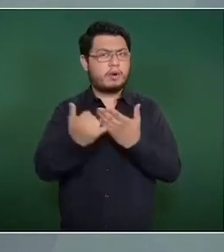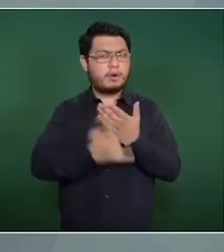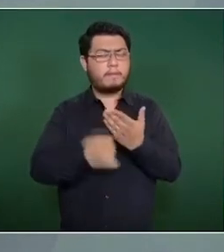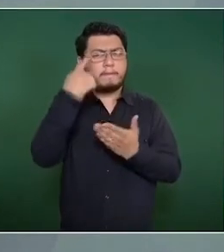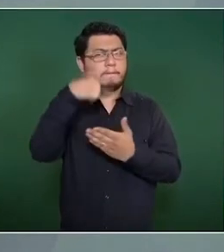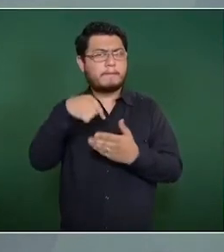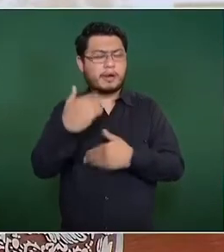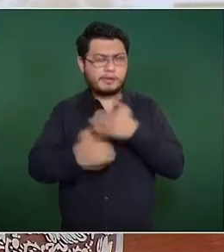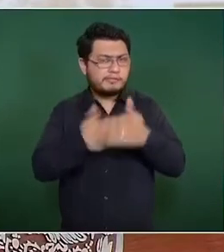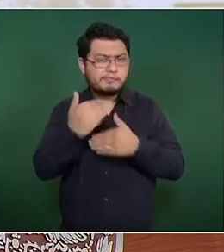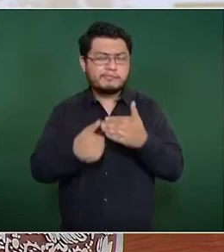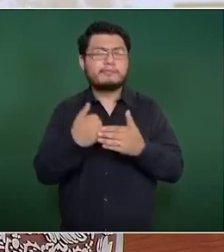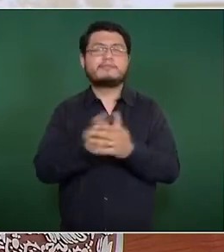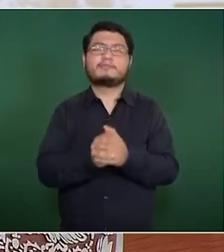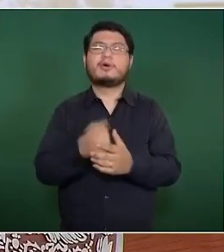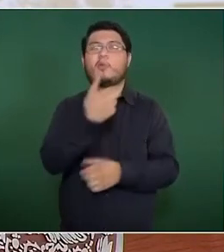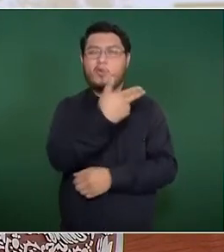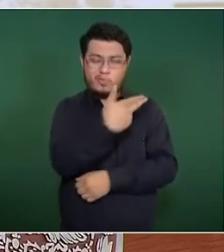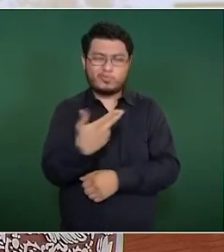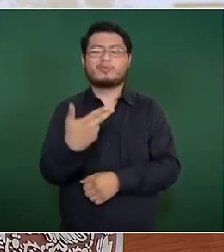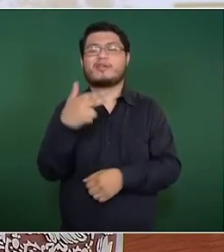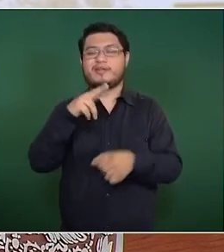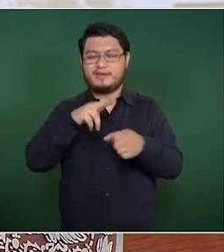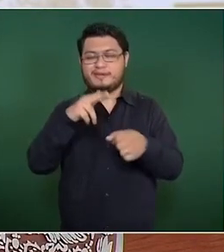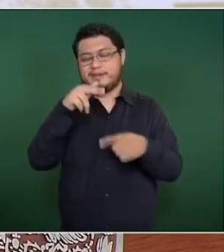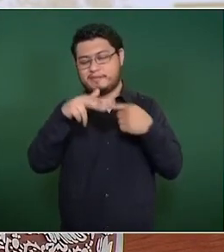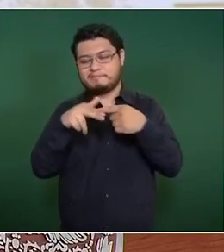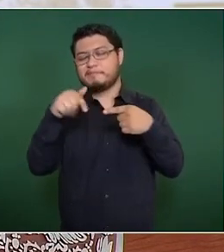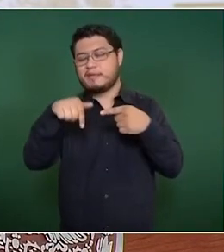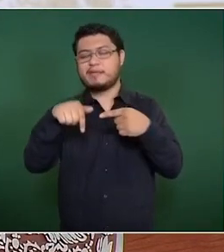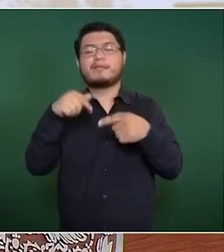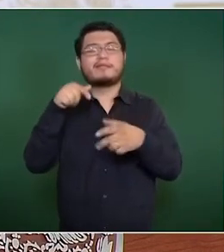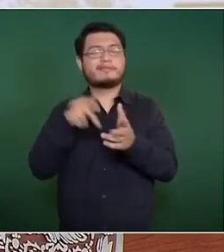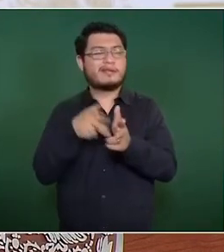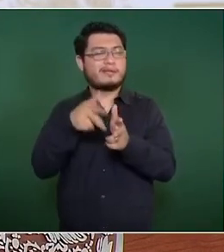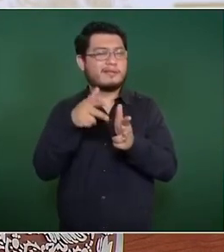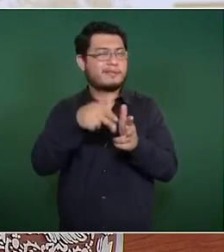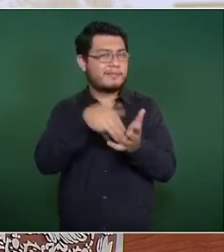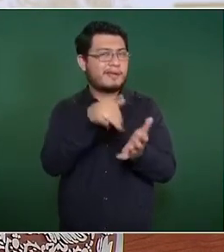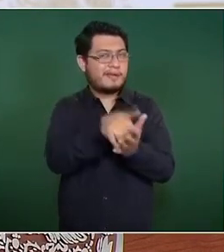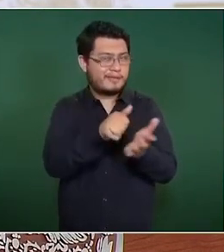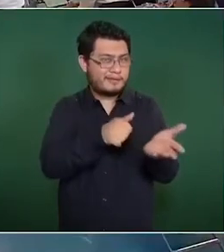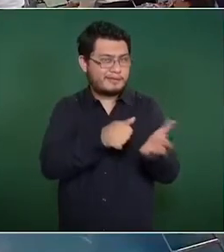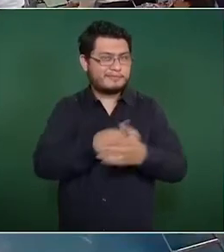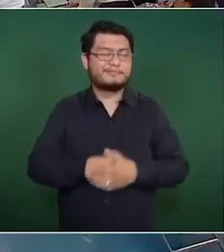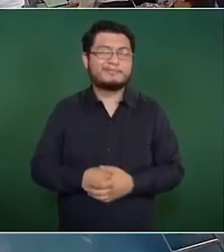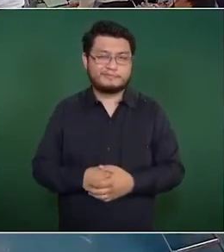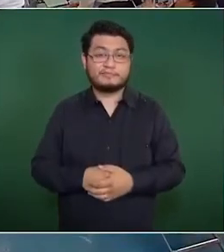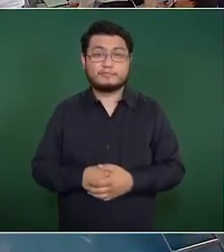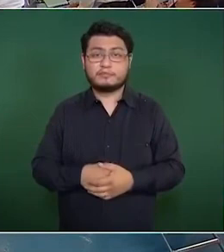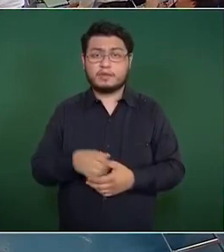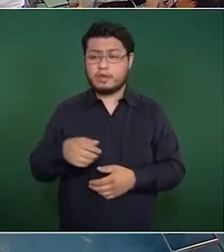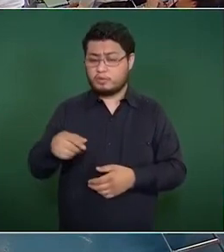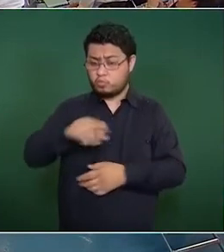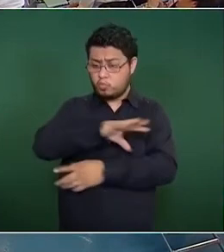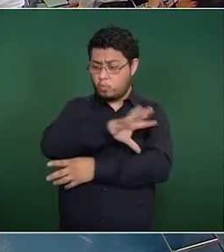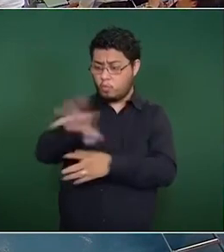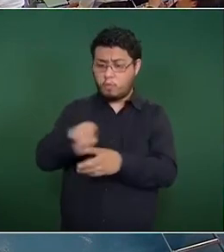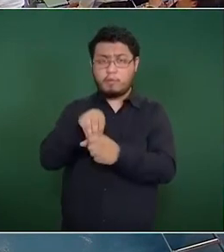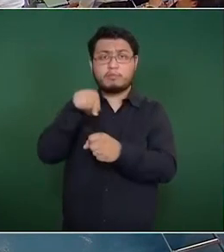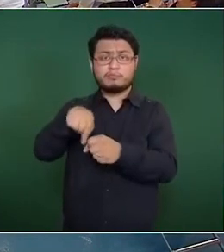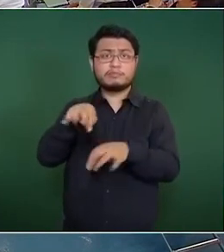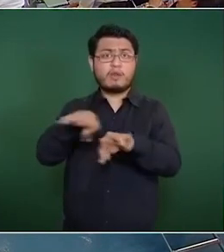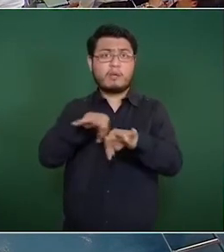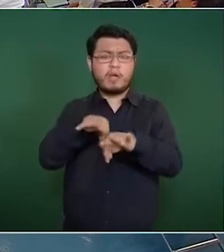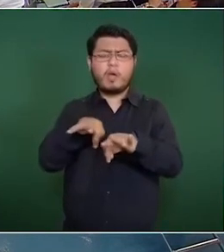de los hoteles del Tren Maya. Presidente, todo el trabajo se ha realizado en coordinación con las